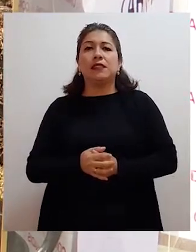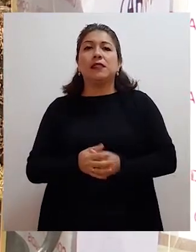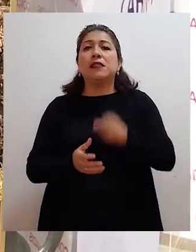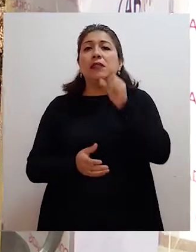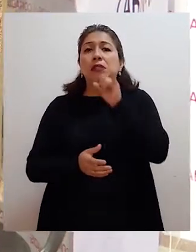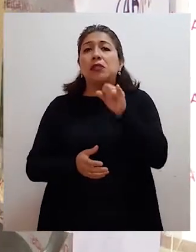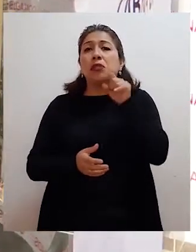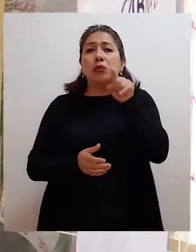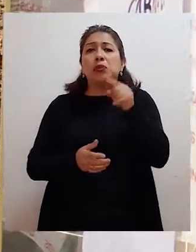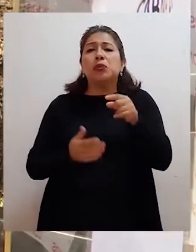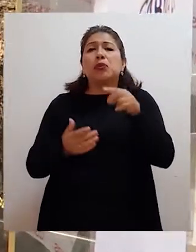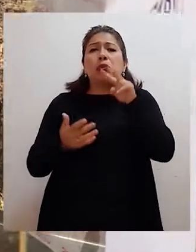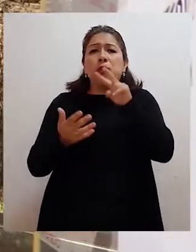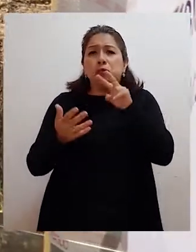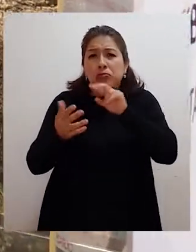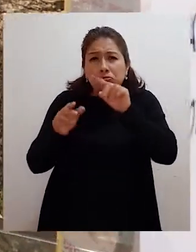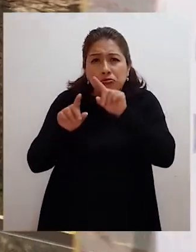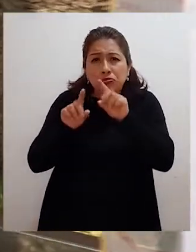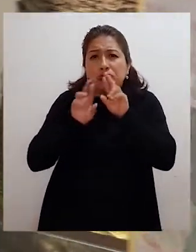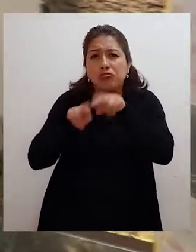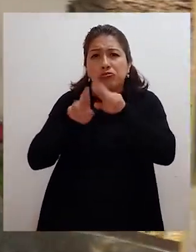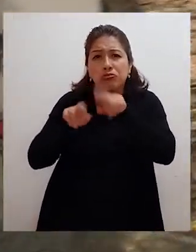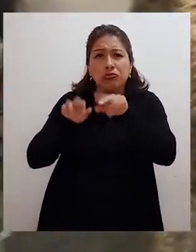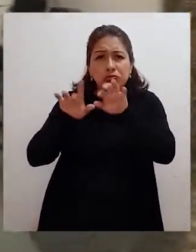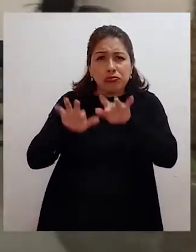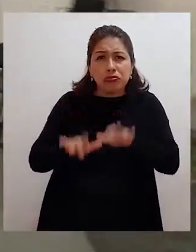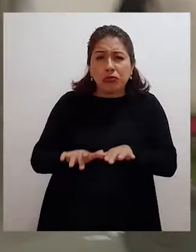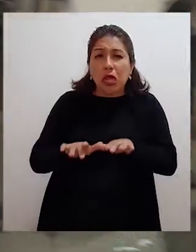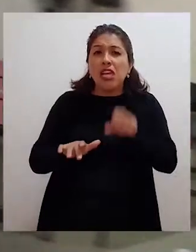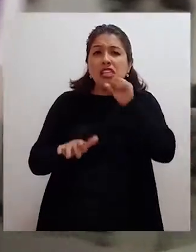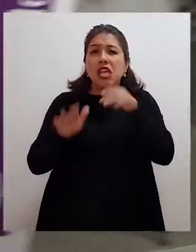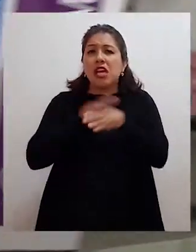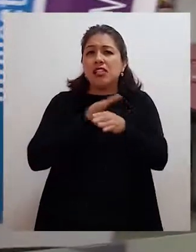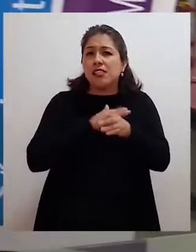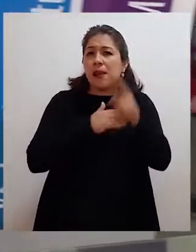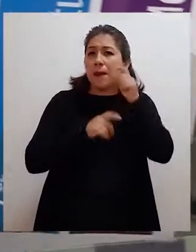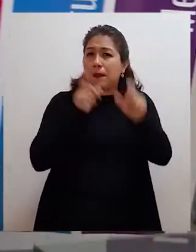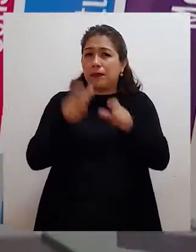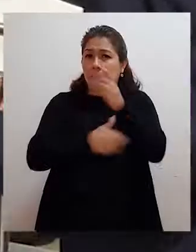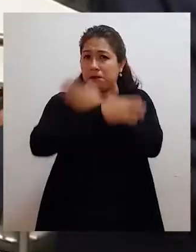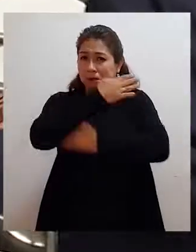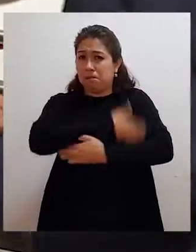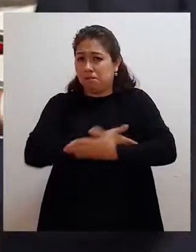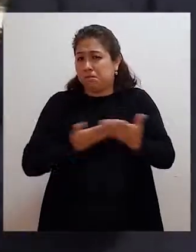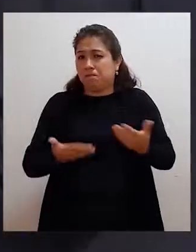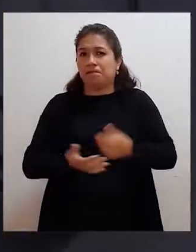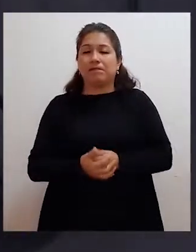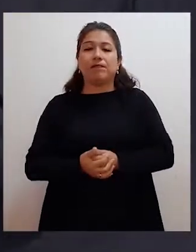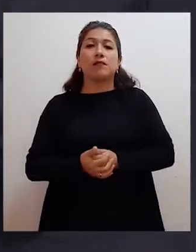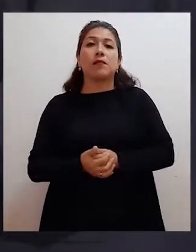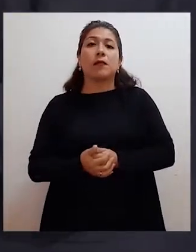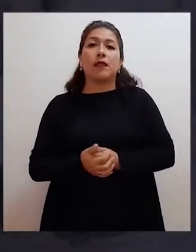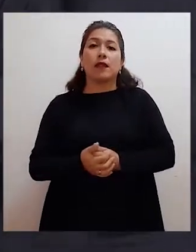si el local de votación es accesible a la persona con discapacidad. Podrán incluso